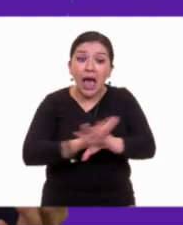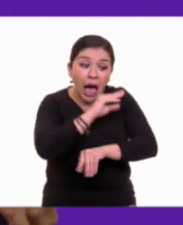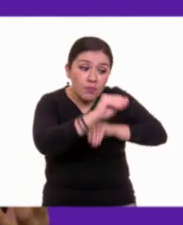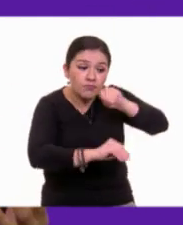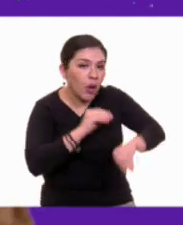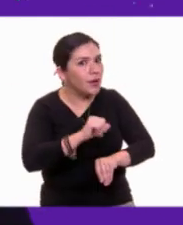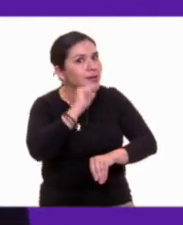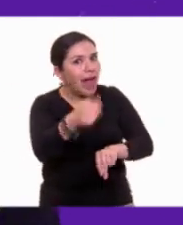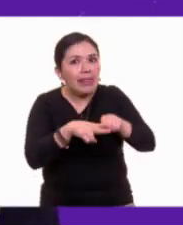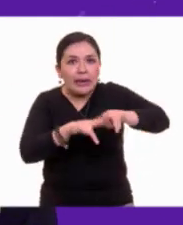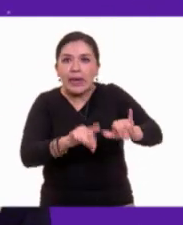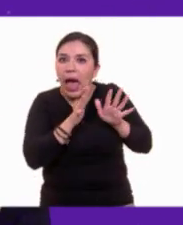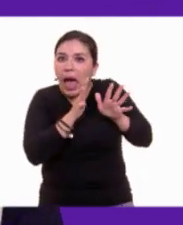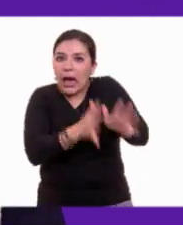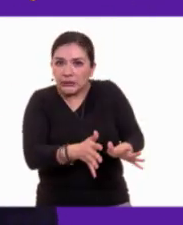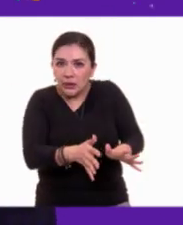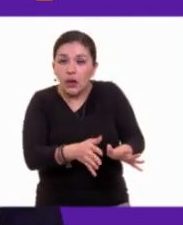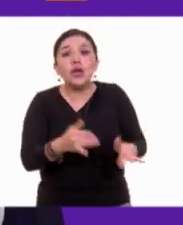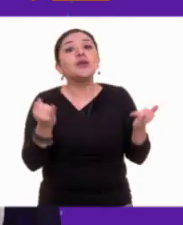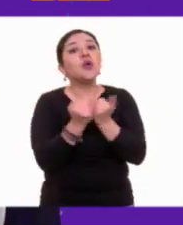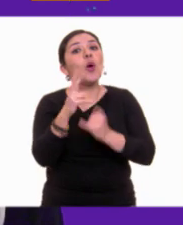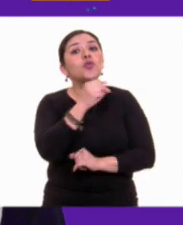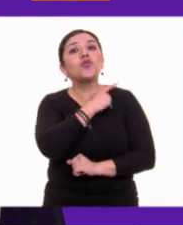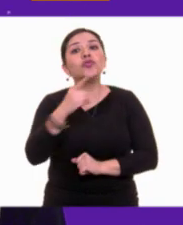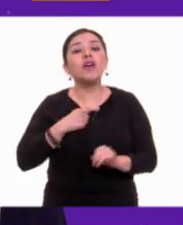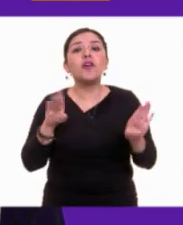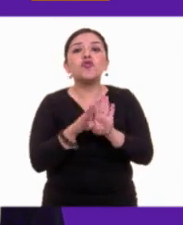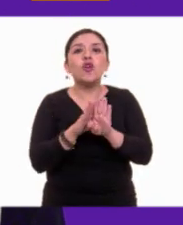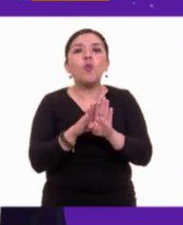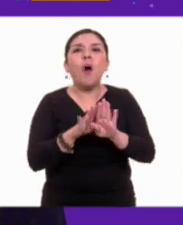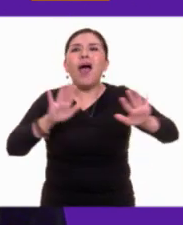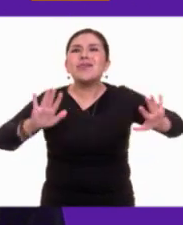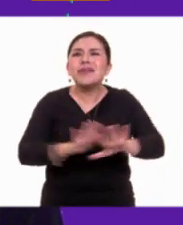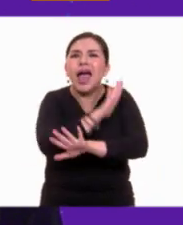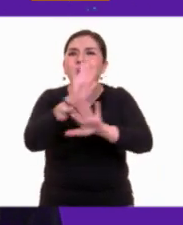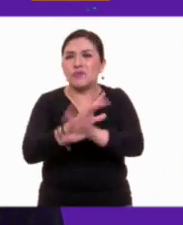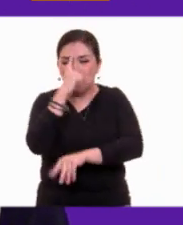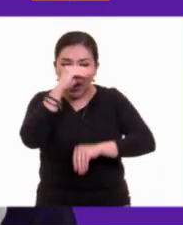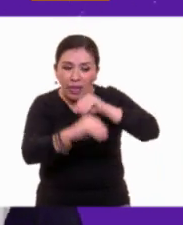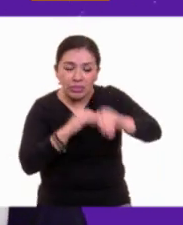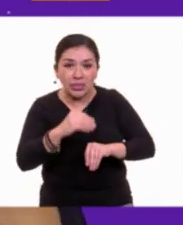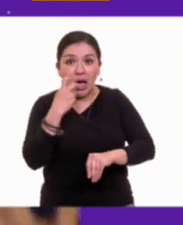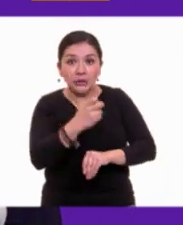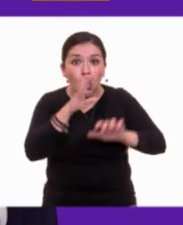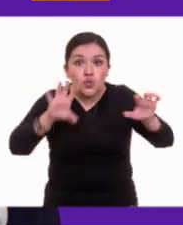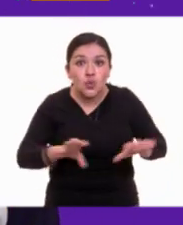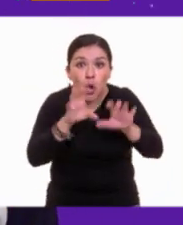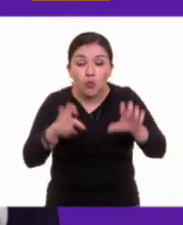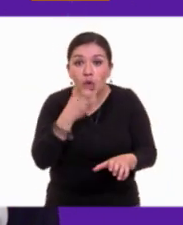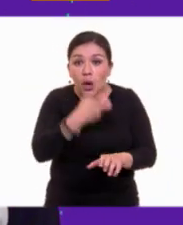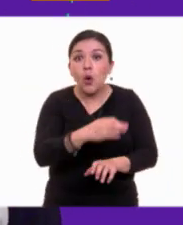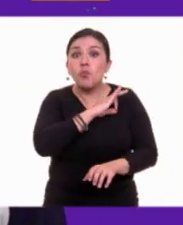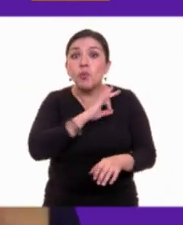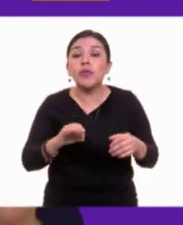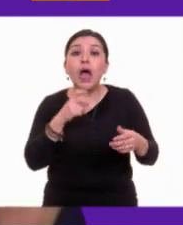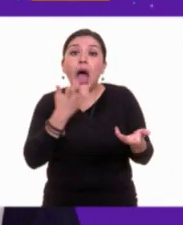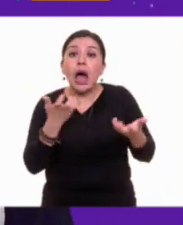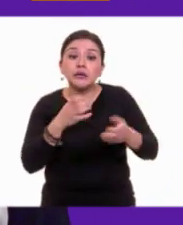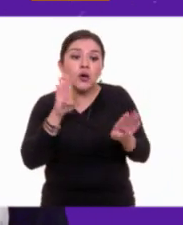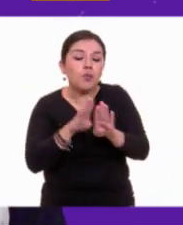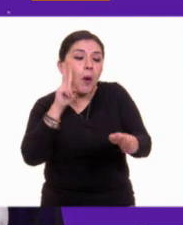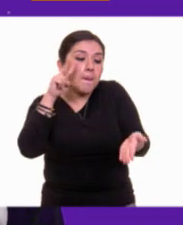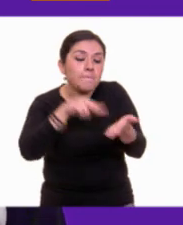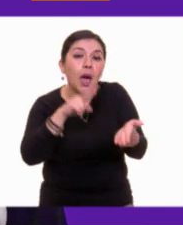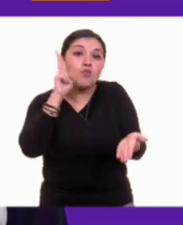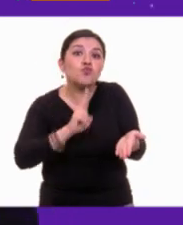o alterada, así como no realizar ninguna configuración al dispositivo a través del cual se cometió o